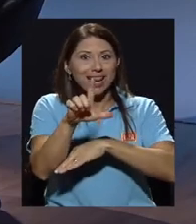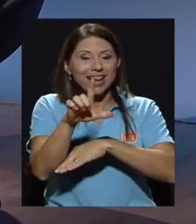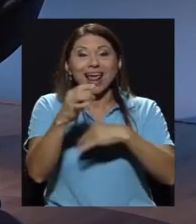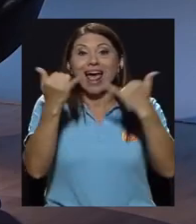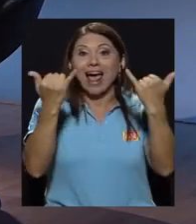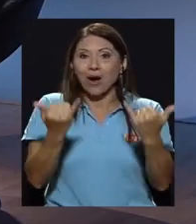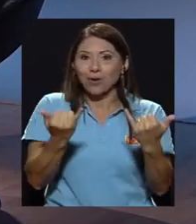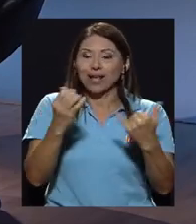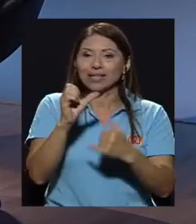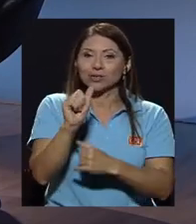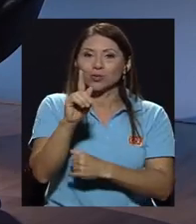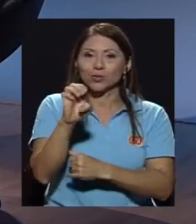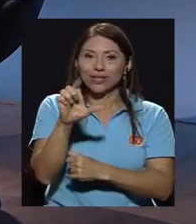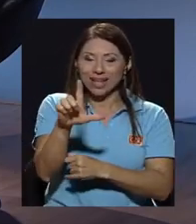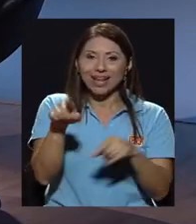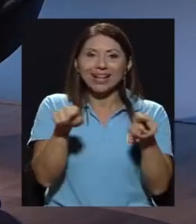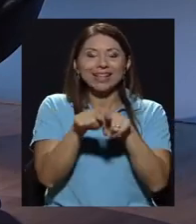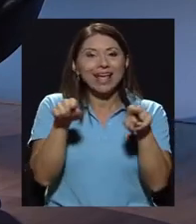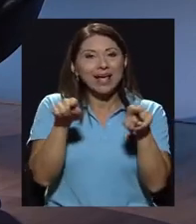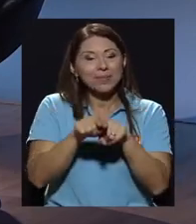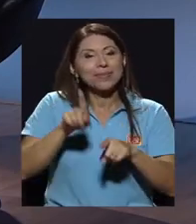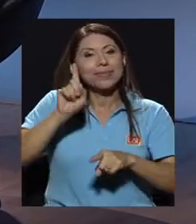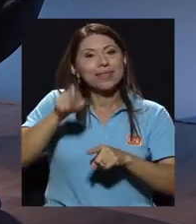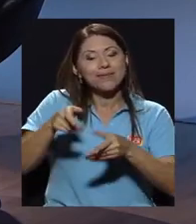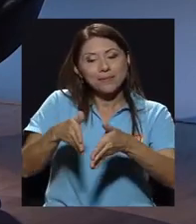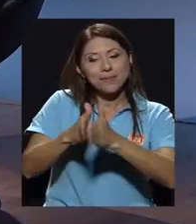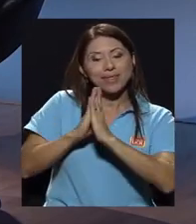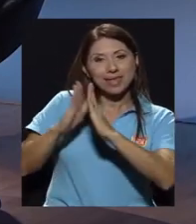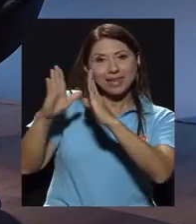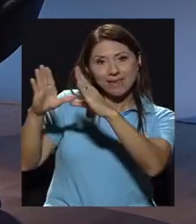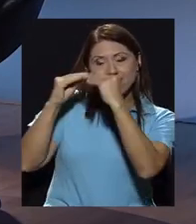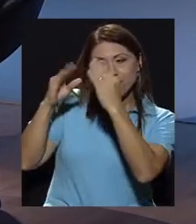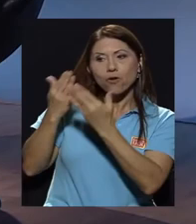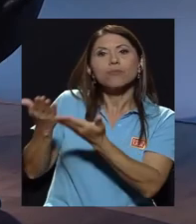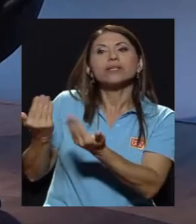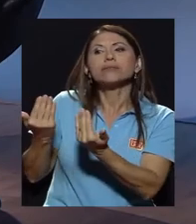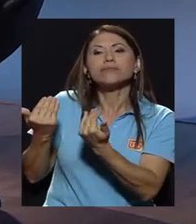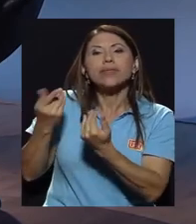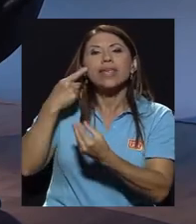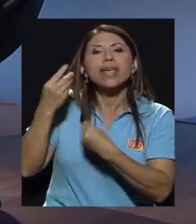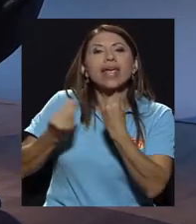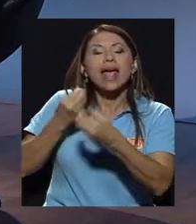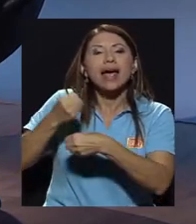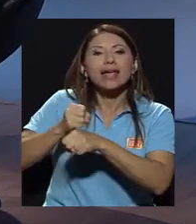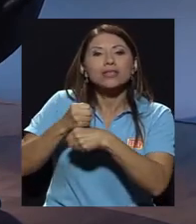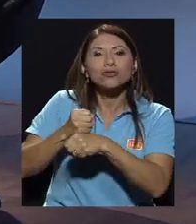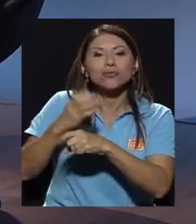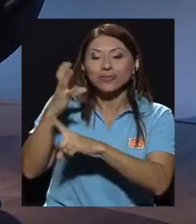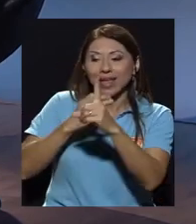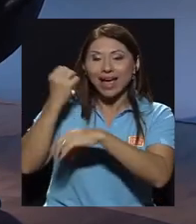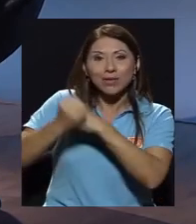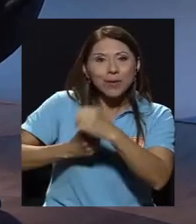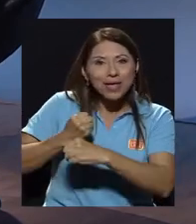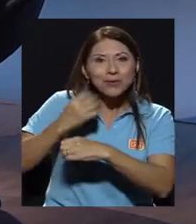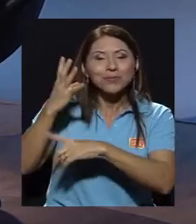SUTEL también debe pedirles informes de lo que han hecho año a año